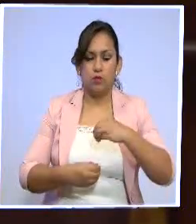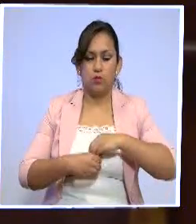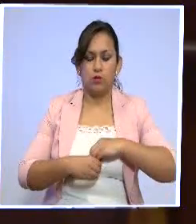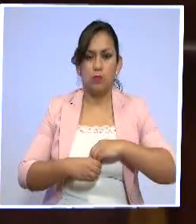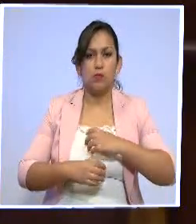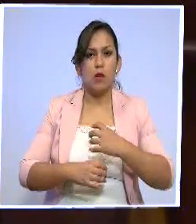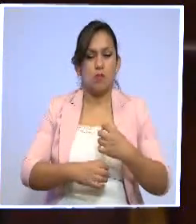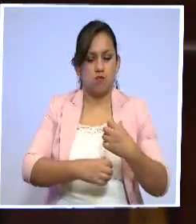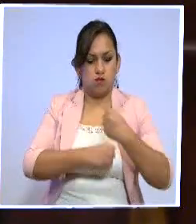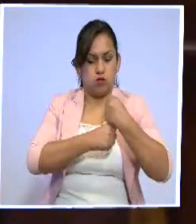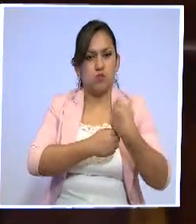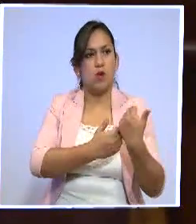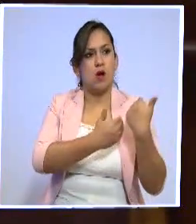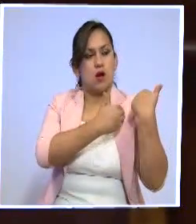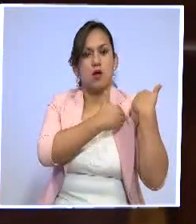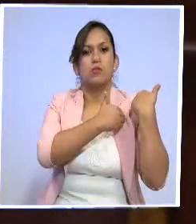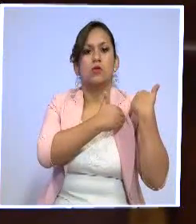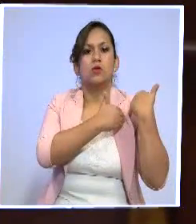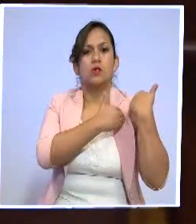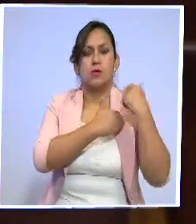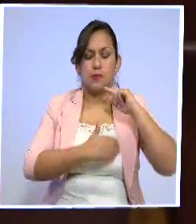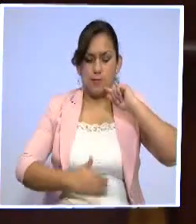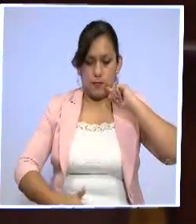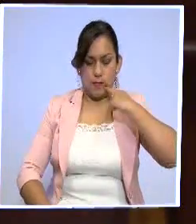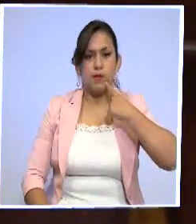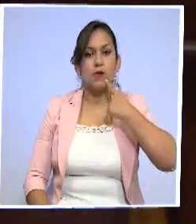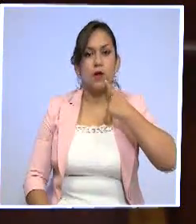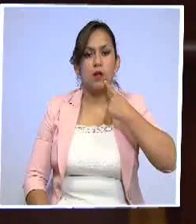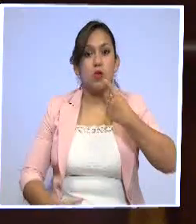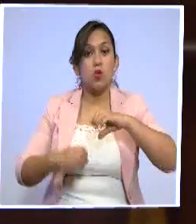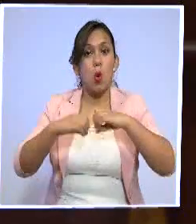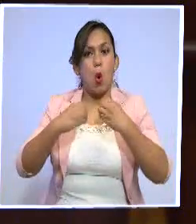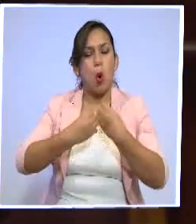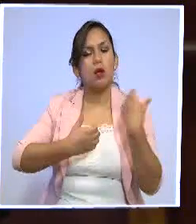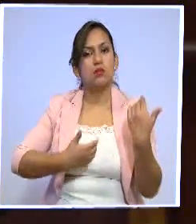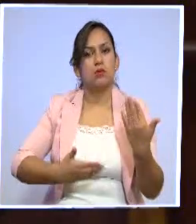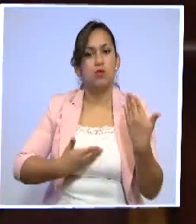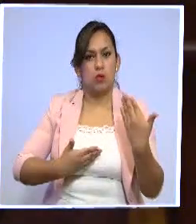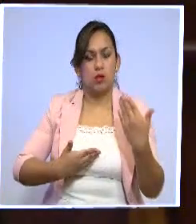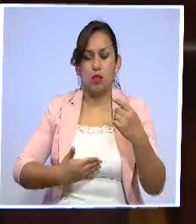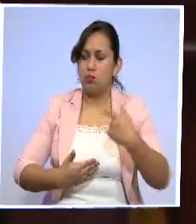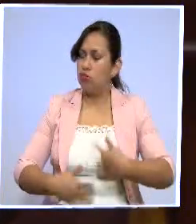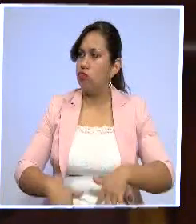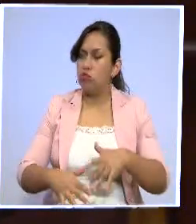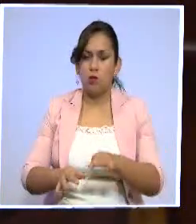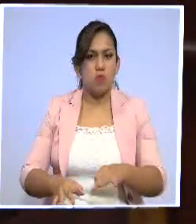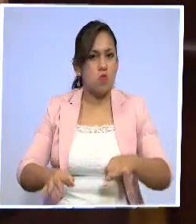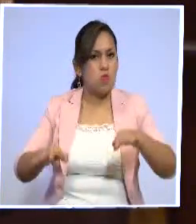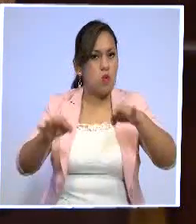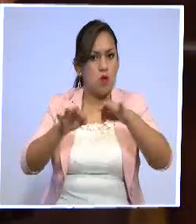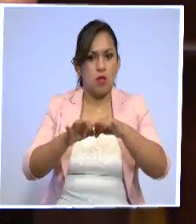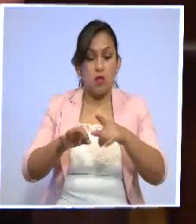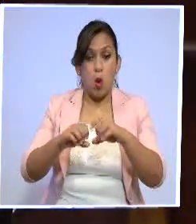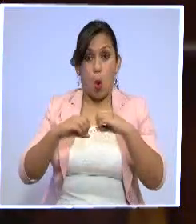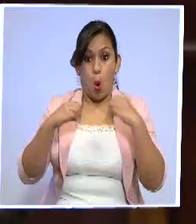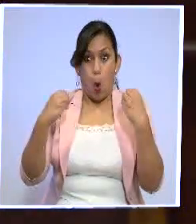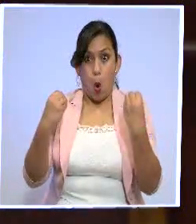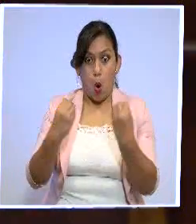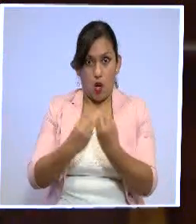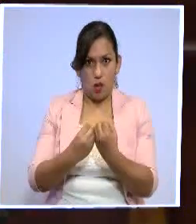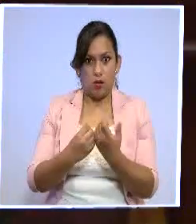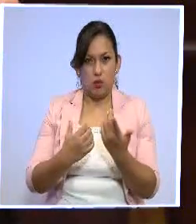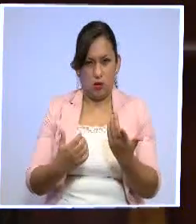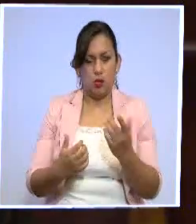límites que le corresponde a la organización sindical de la organización política. La organización sindical o la organización